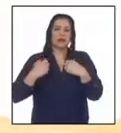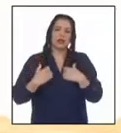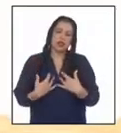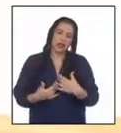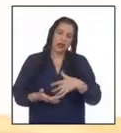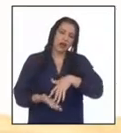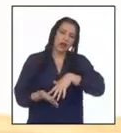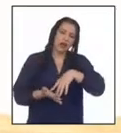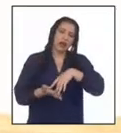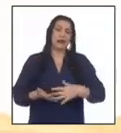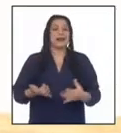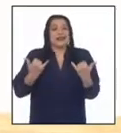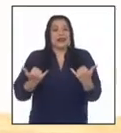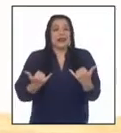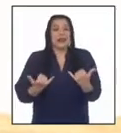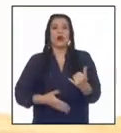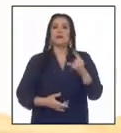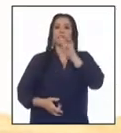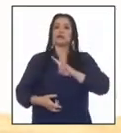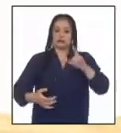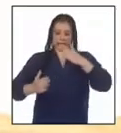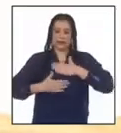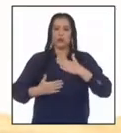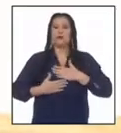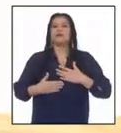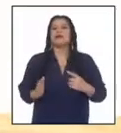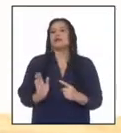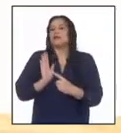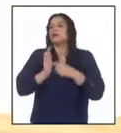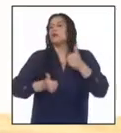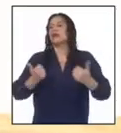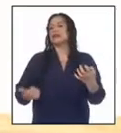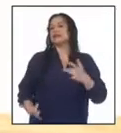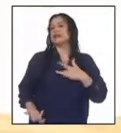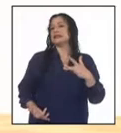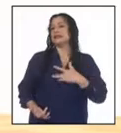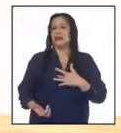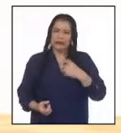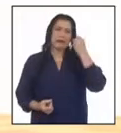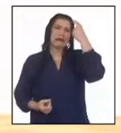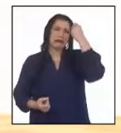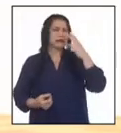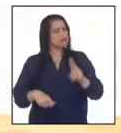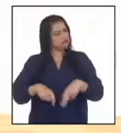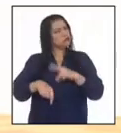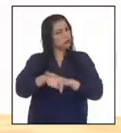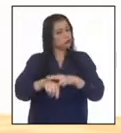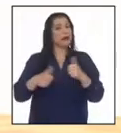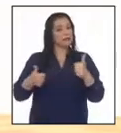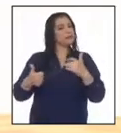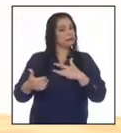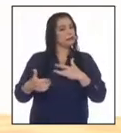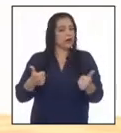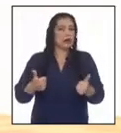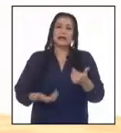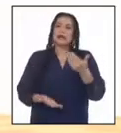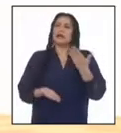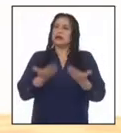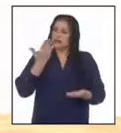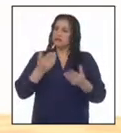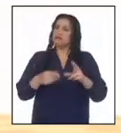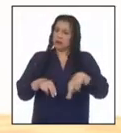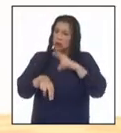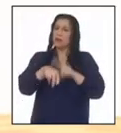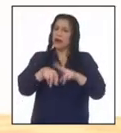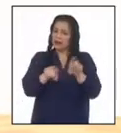poca energía. Así que hoy vamos a usar nuestro cuerpo para expresar eso que sentimos y entender que está bien estar bien, y que está bien no estar tan